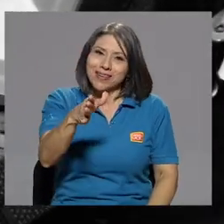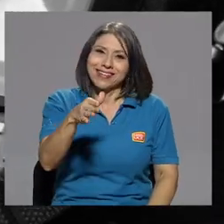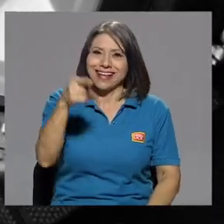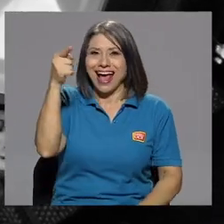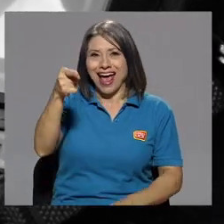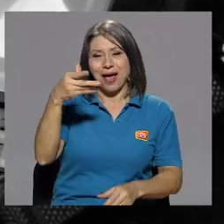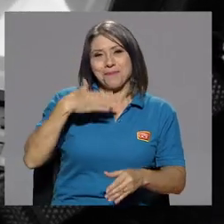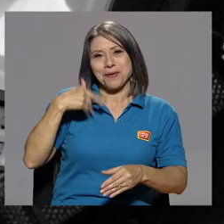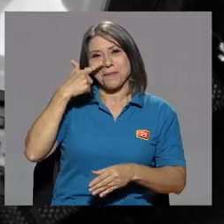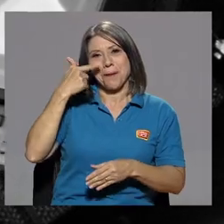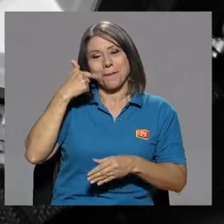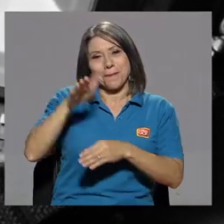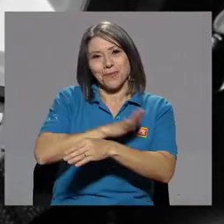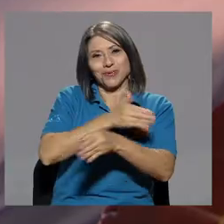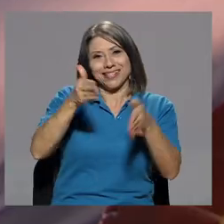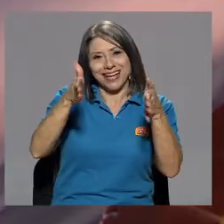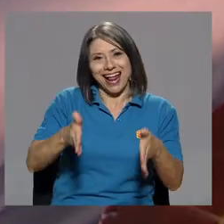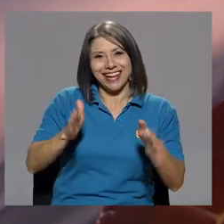Musical, ¿verdad?